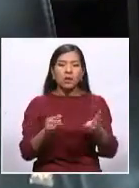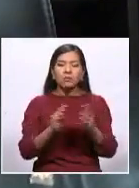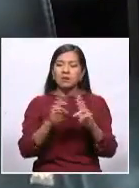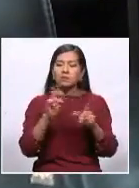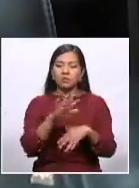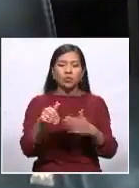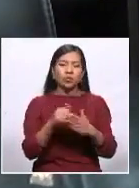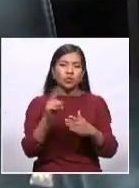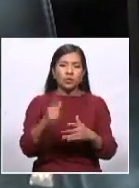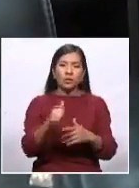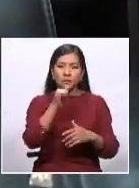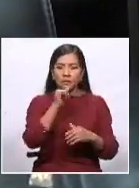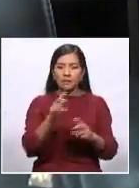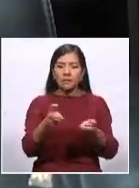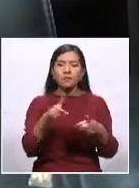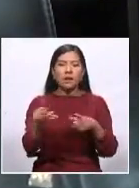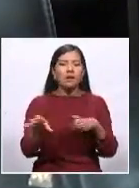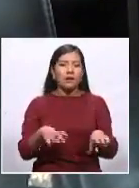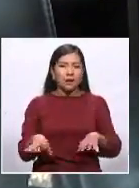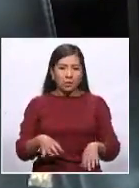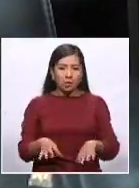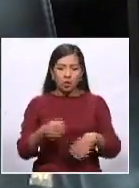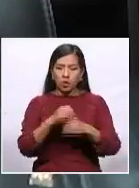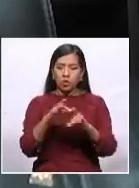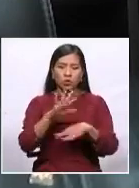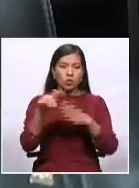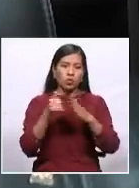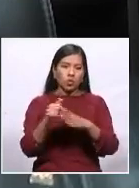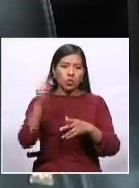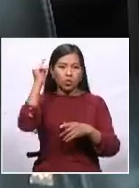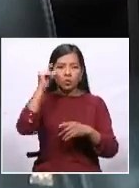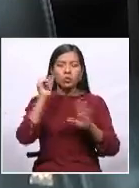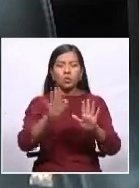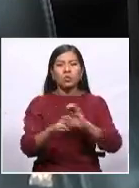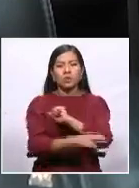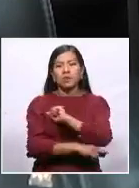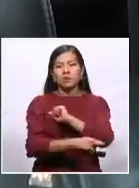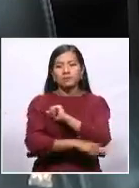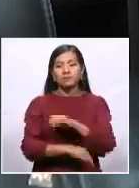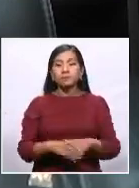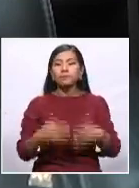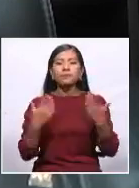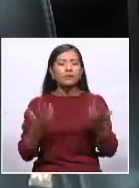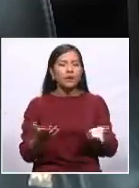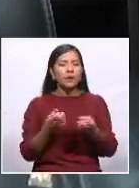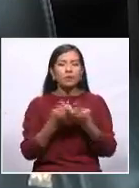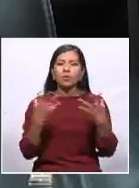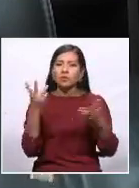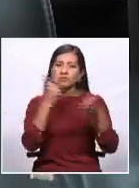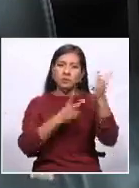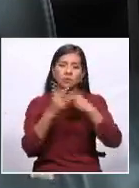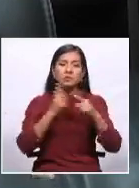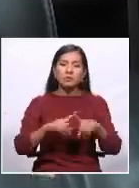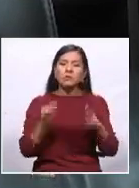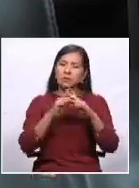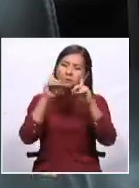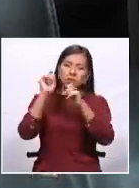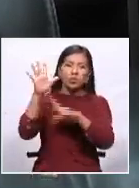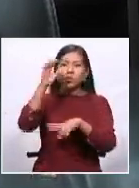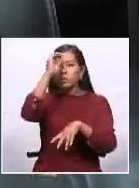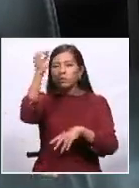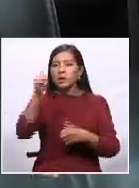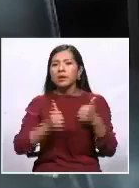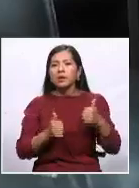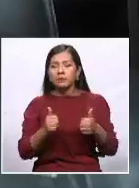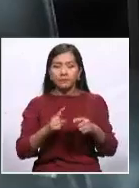privativa del Ejecutivo, del órgano Ejecutivo del Gobierno Nacional. Hay mucha preocupación al respecto y me gustaría saber su opinión.